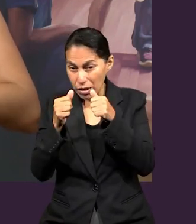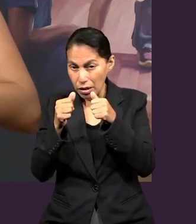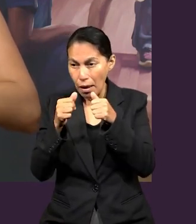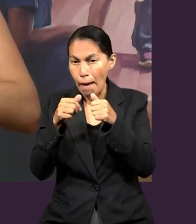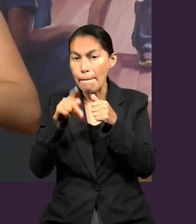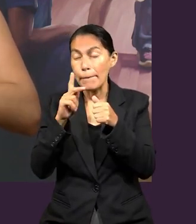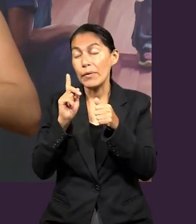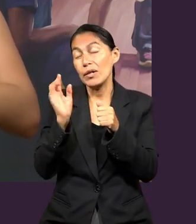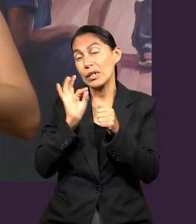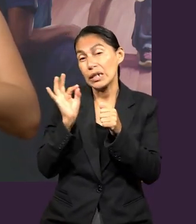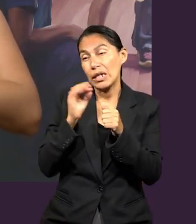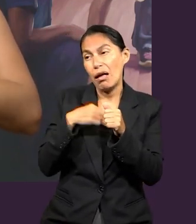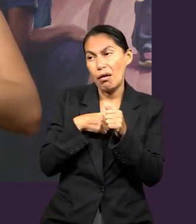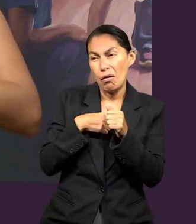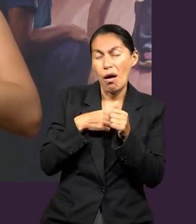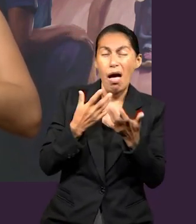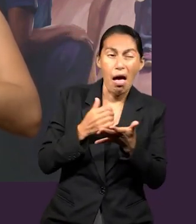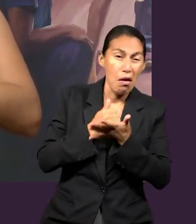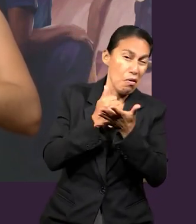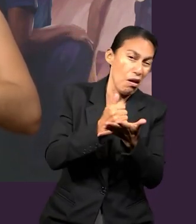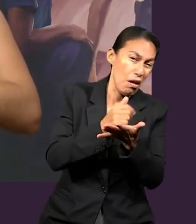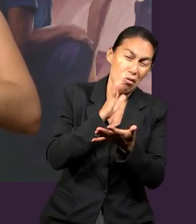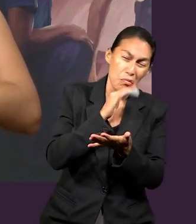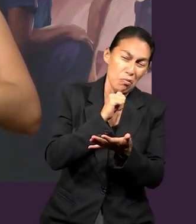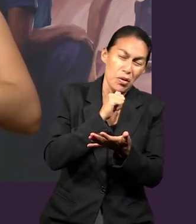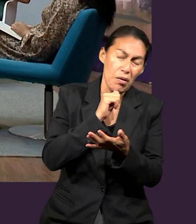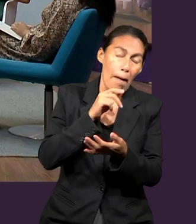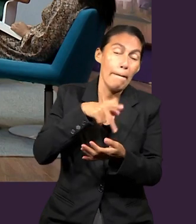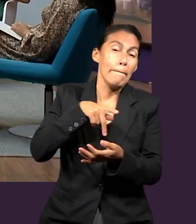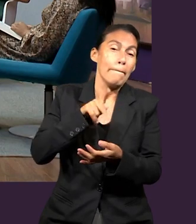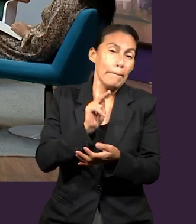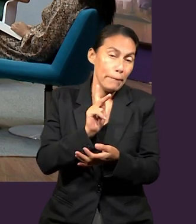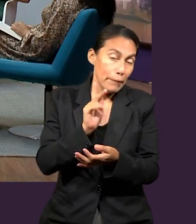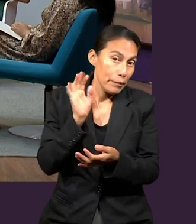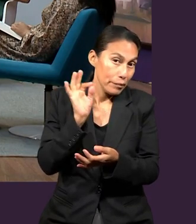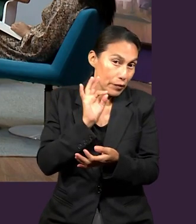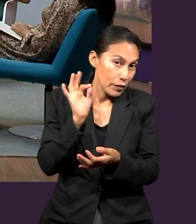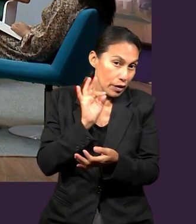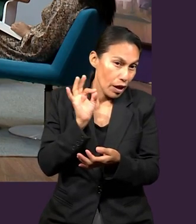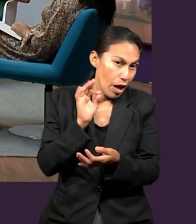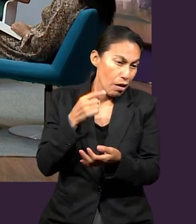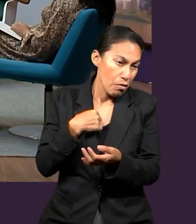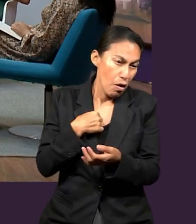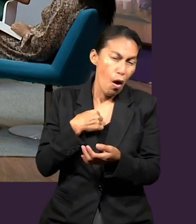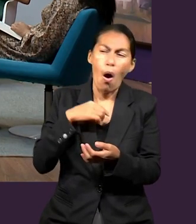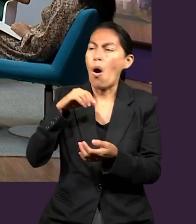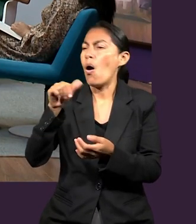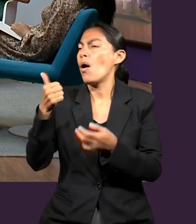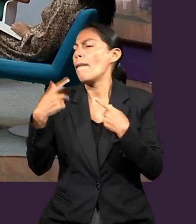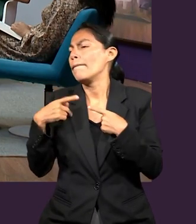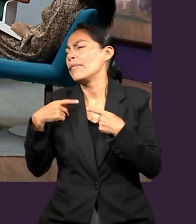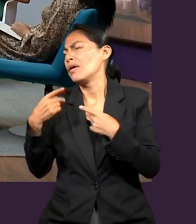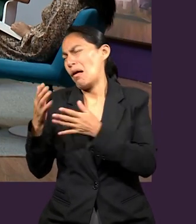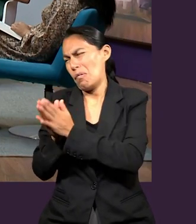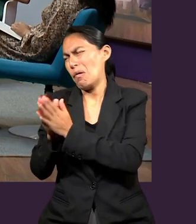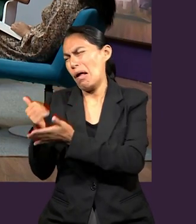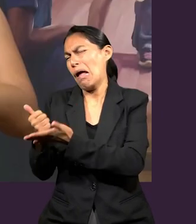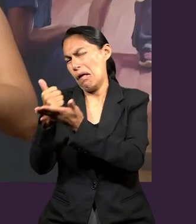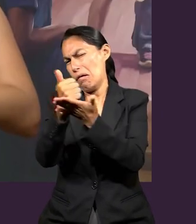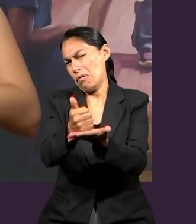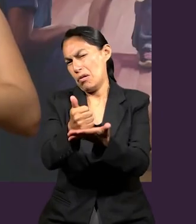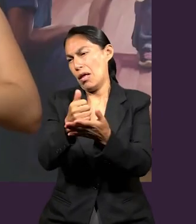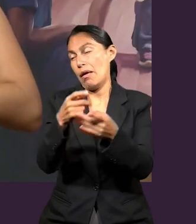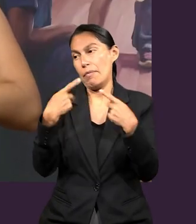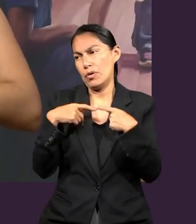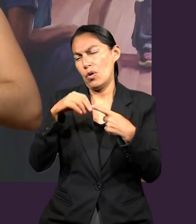escuché, pero tal vez digo, no, no puedo solucionarlo, pero tengo la posibilidad tal vez también yo de buscar ayuda para